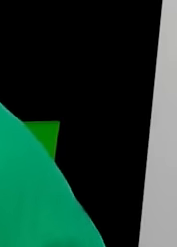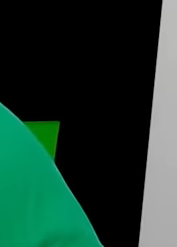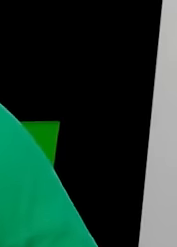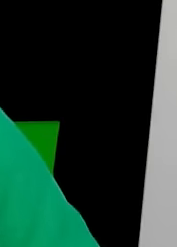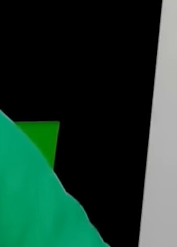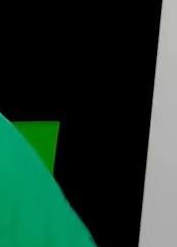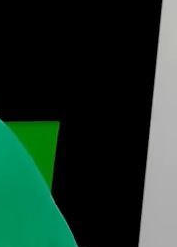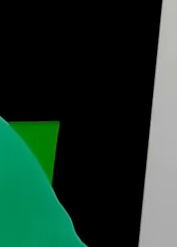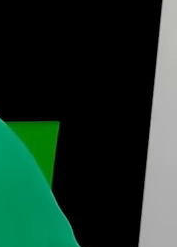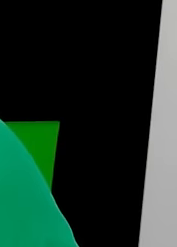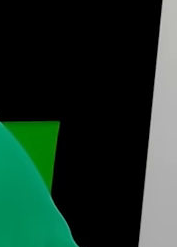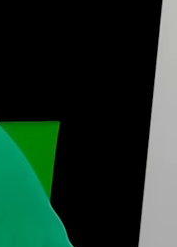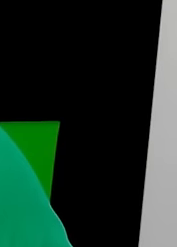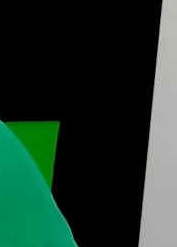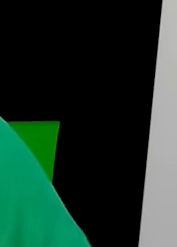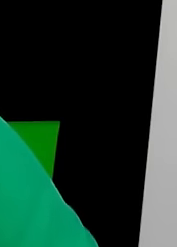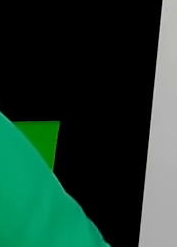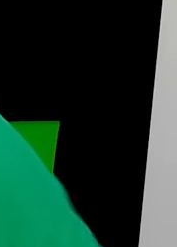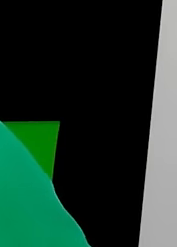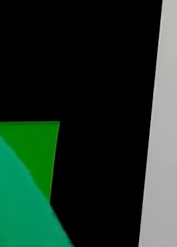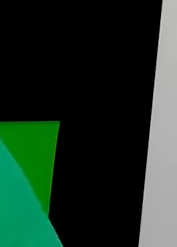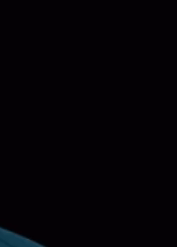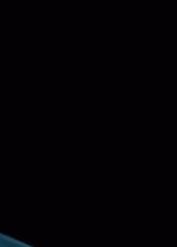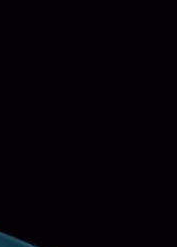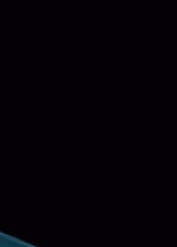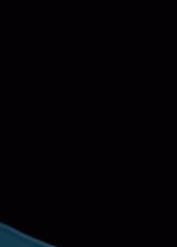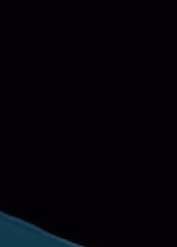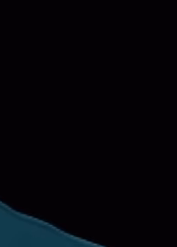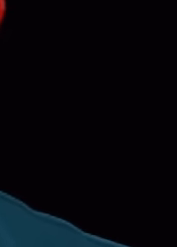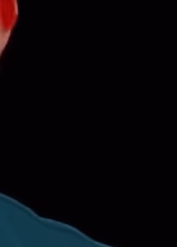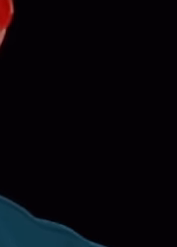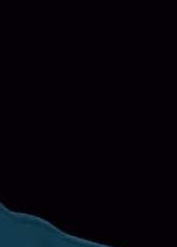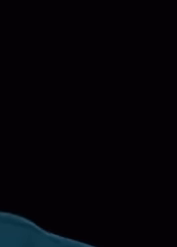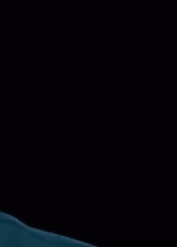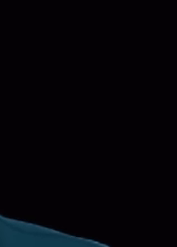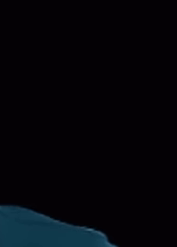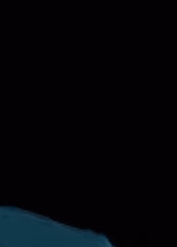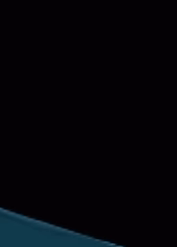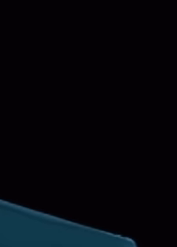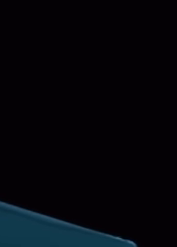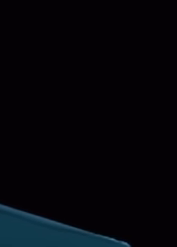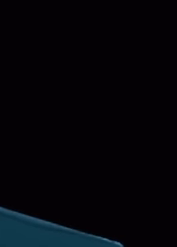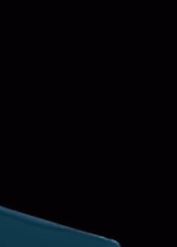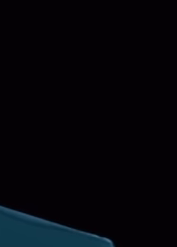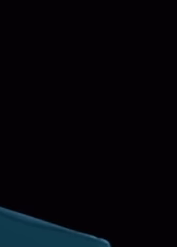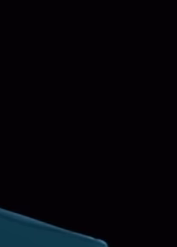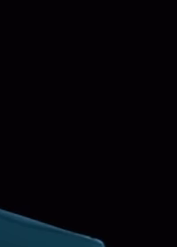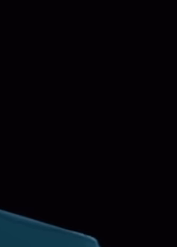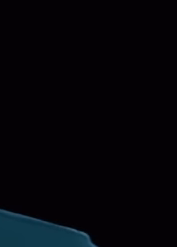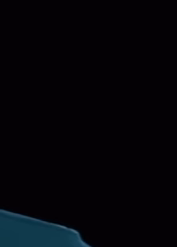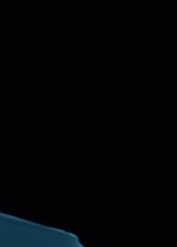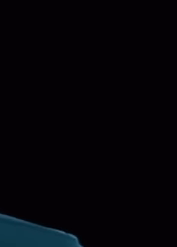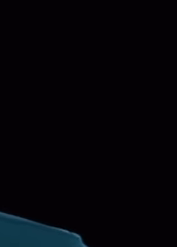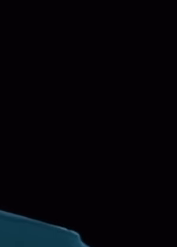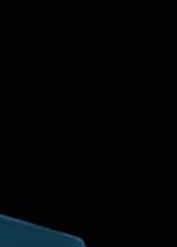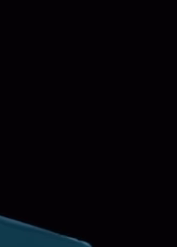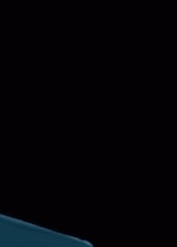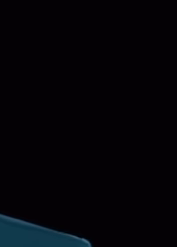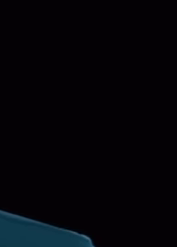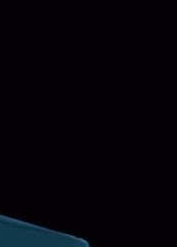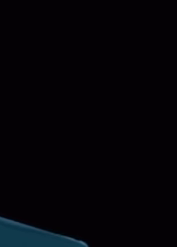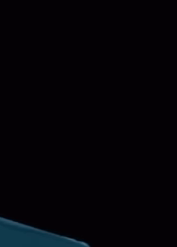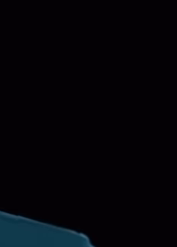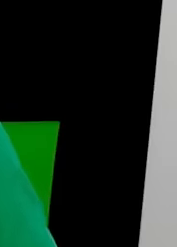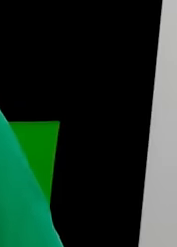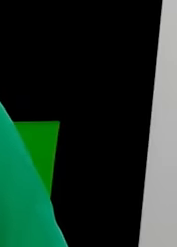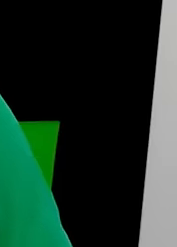elecciones y aceptamos el resultado. Simple, sencillo, pero esto no da pie a que Estados Unidos intervenga como